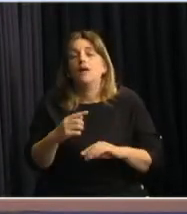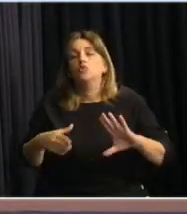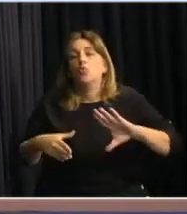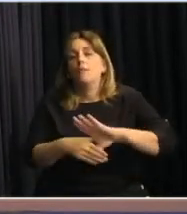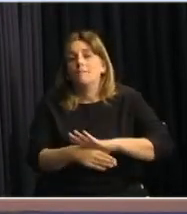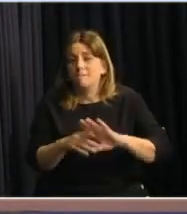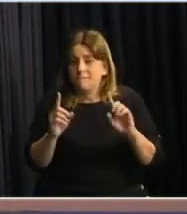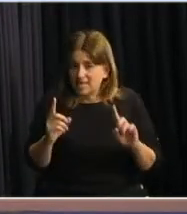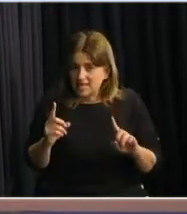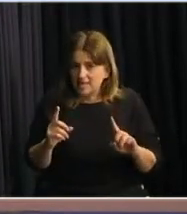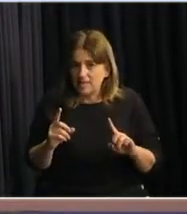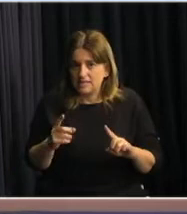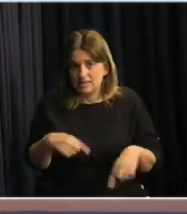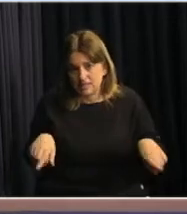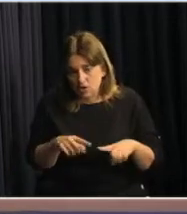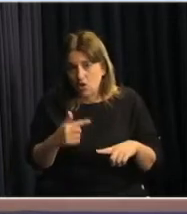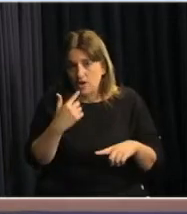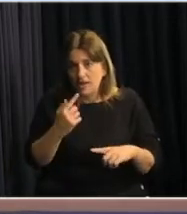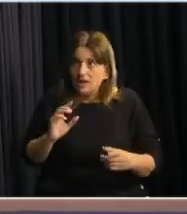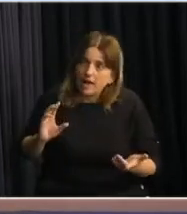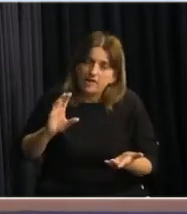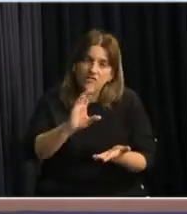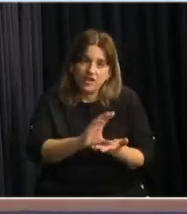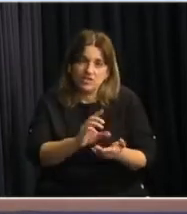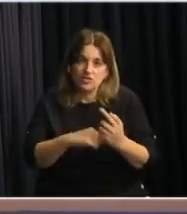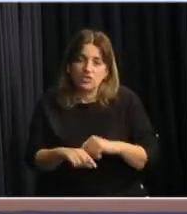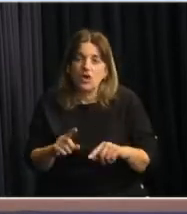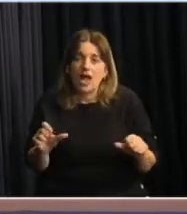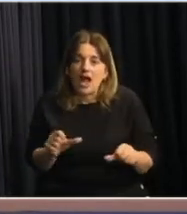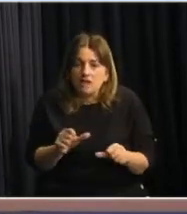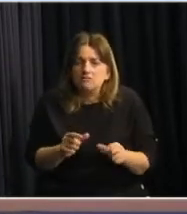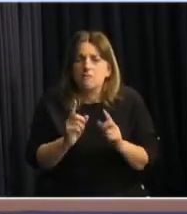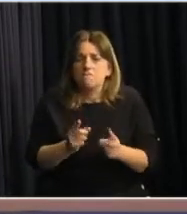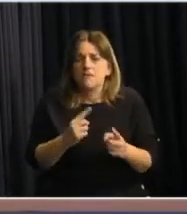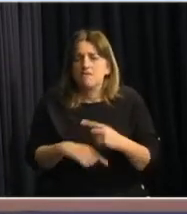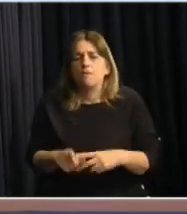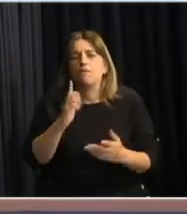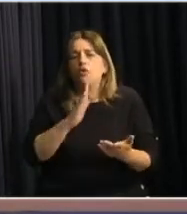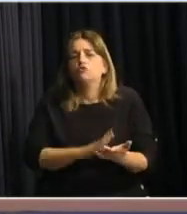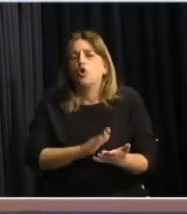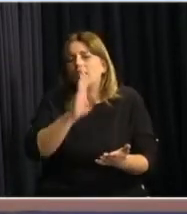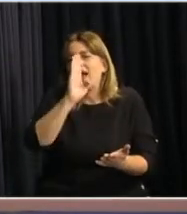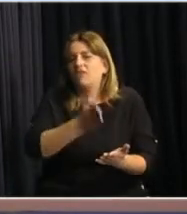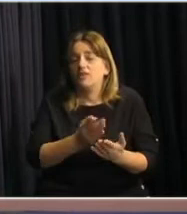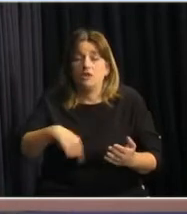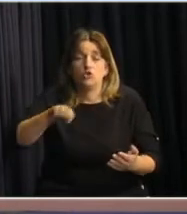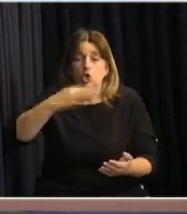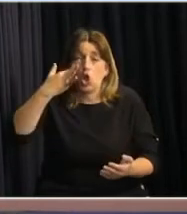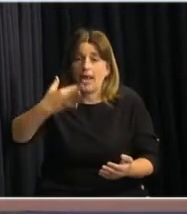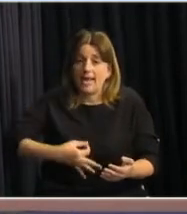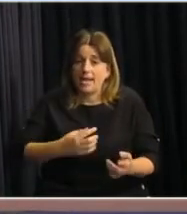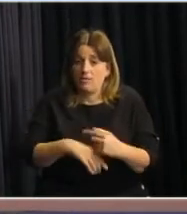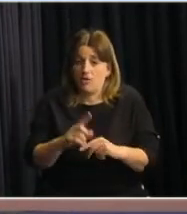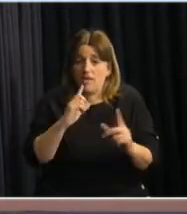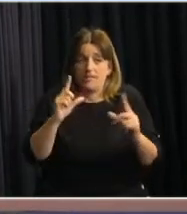las erogaciones, la inversión proyectada está muy en línea con lo que finalmente creemos que va a cerrar